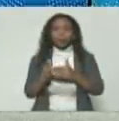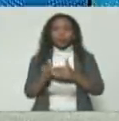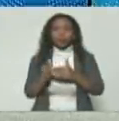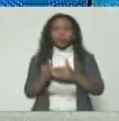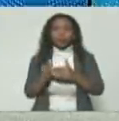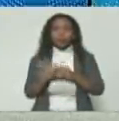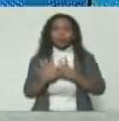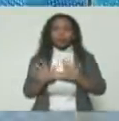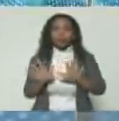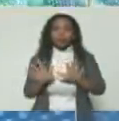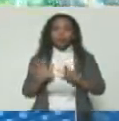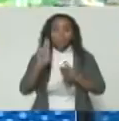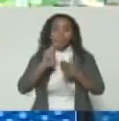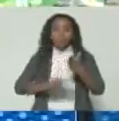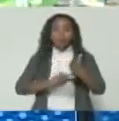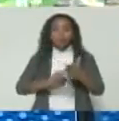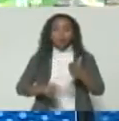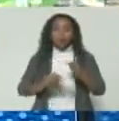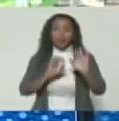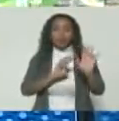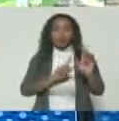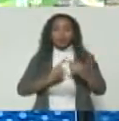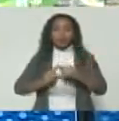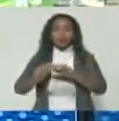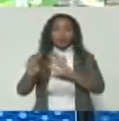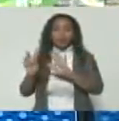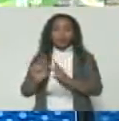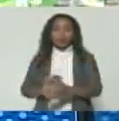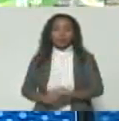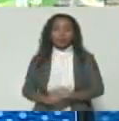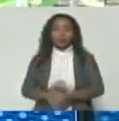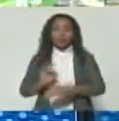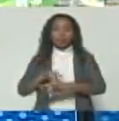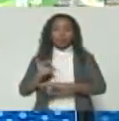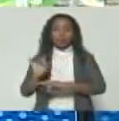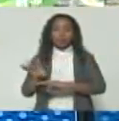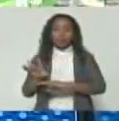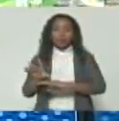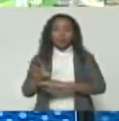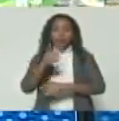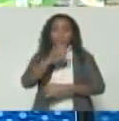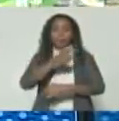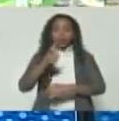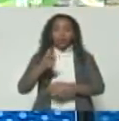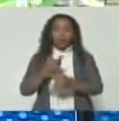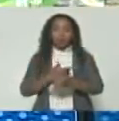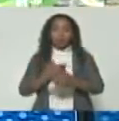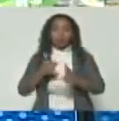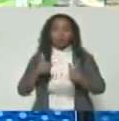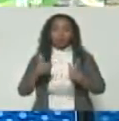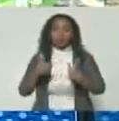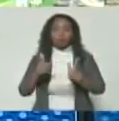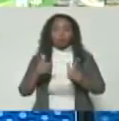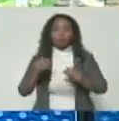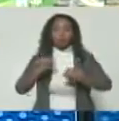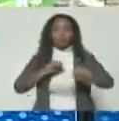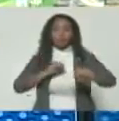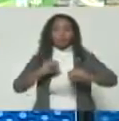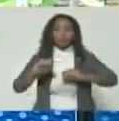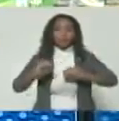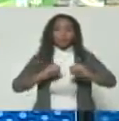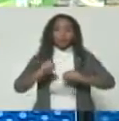ya, y eliminar el 7 más 7. Y dejar que la gente libremente se mueva,